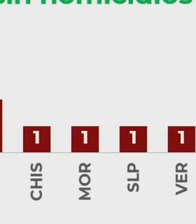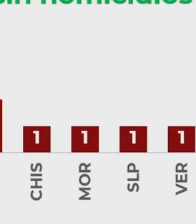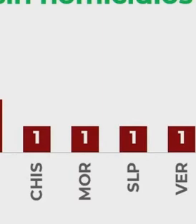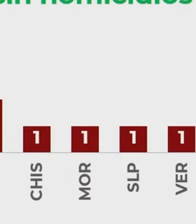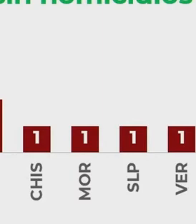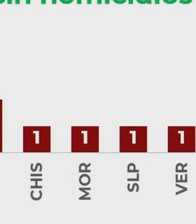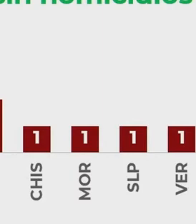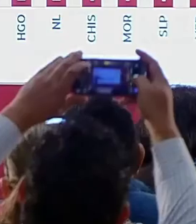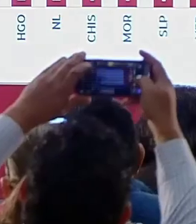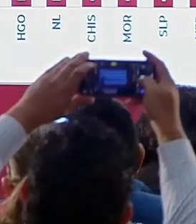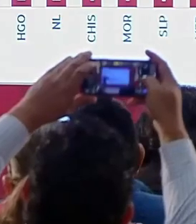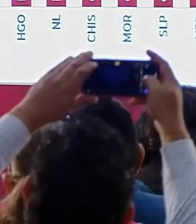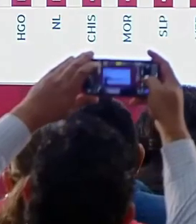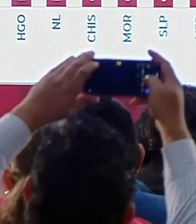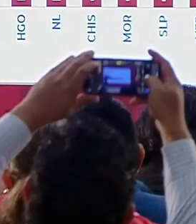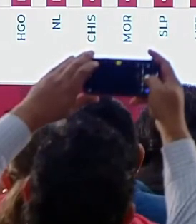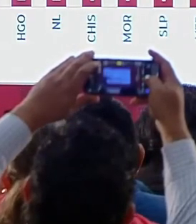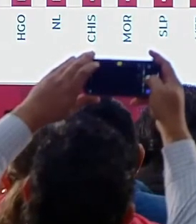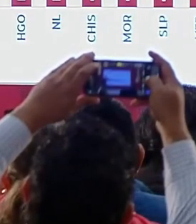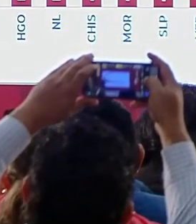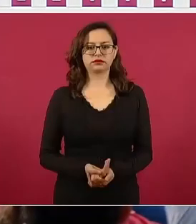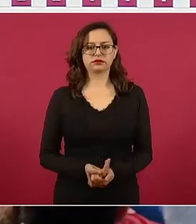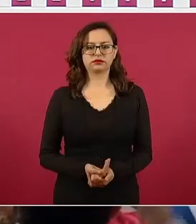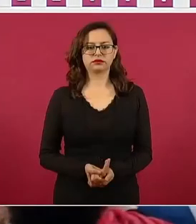estos son los estados.